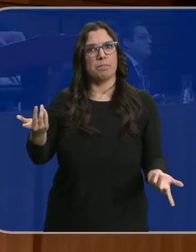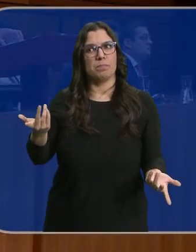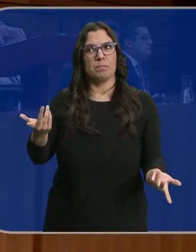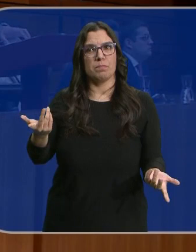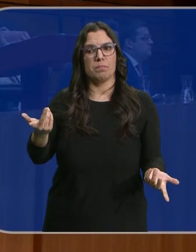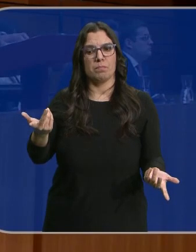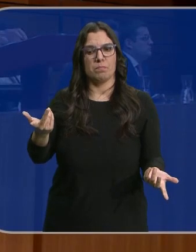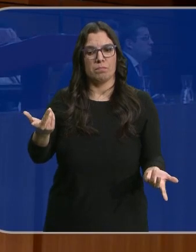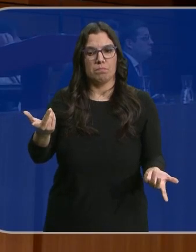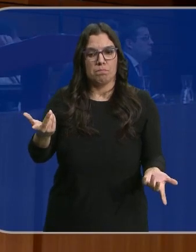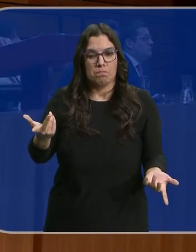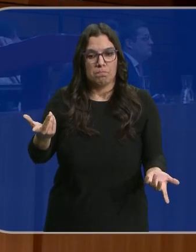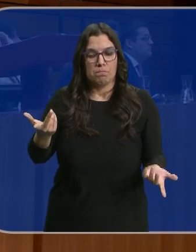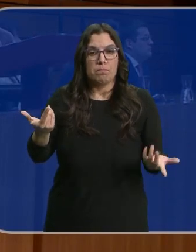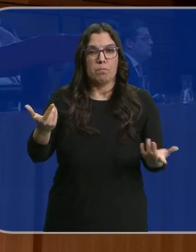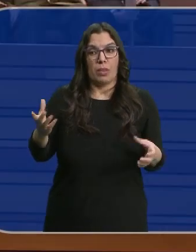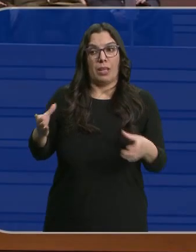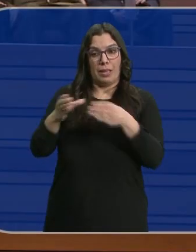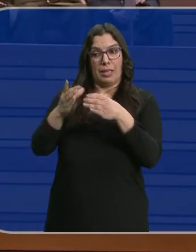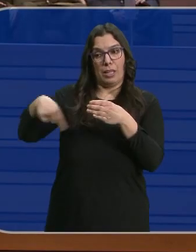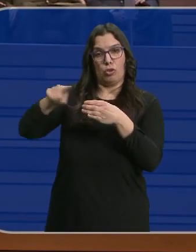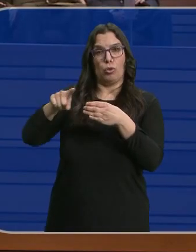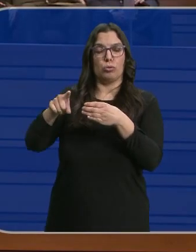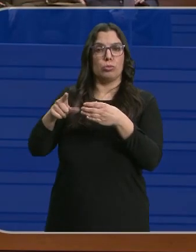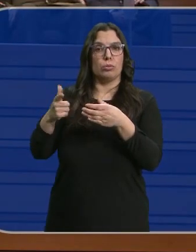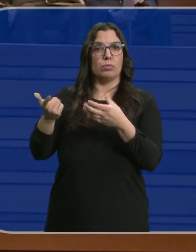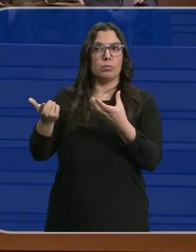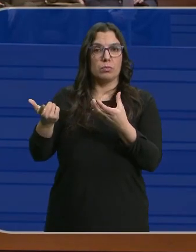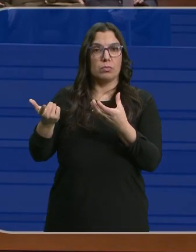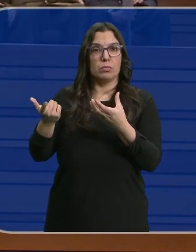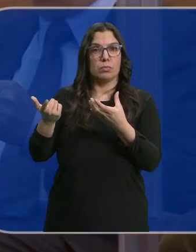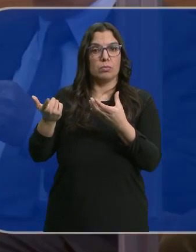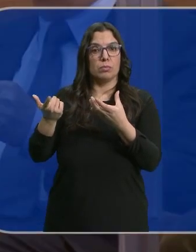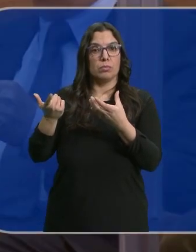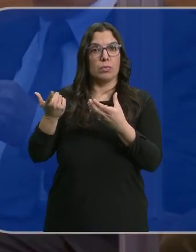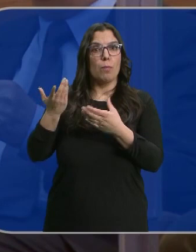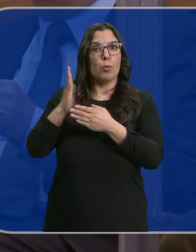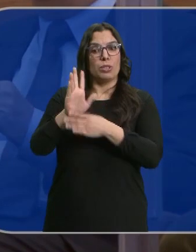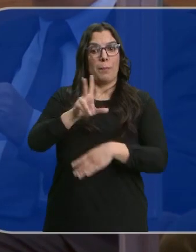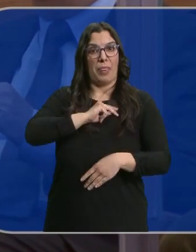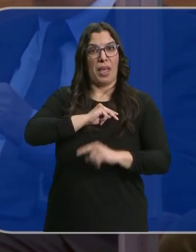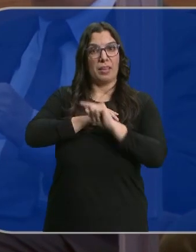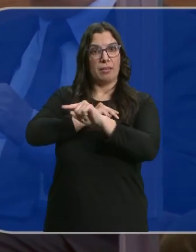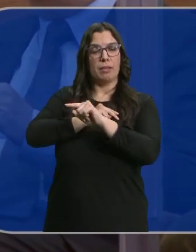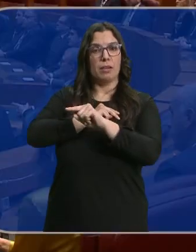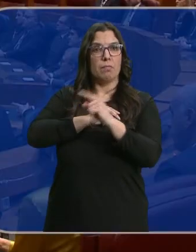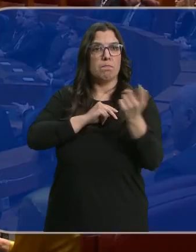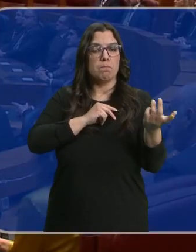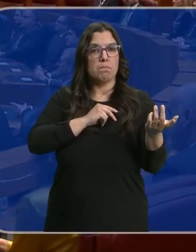grupo, una asociación o una propuesta de medalla que